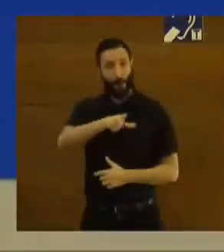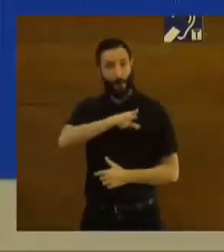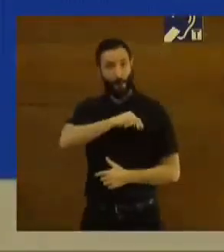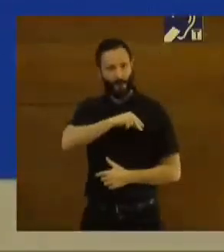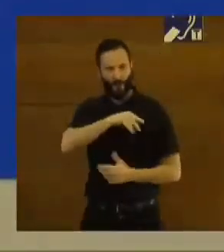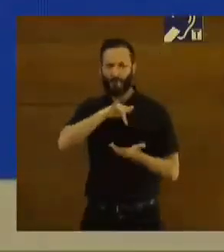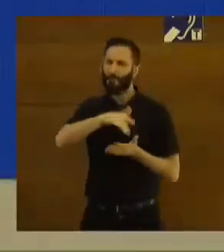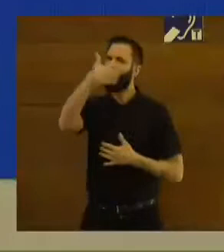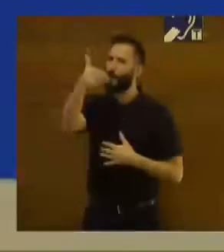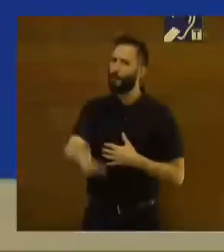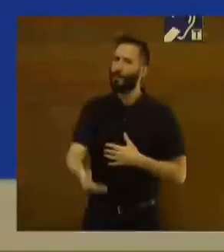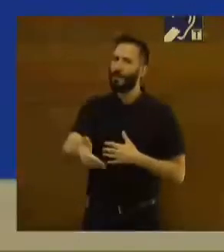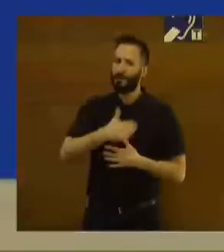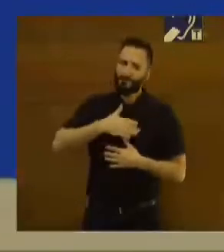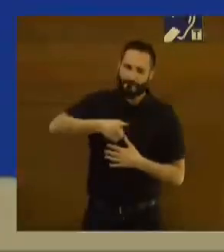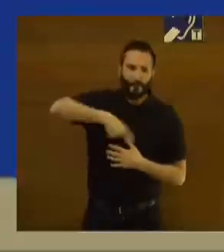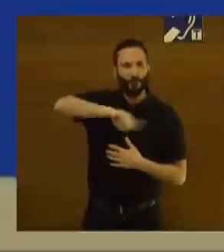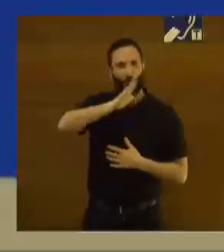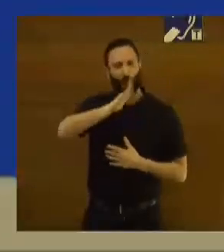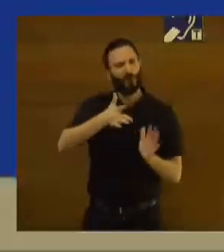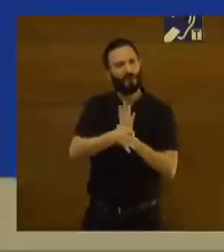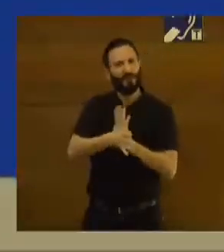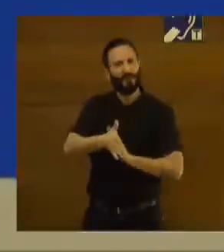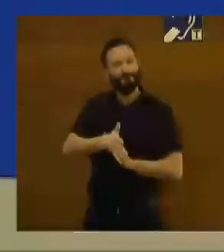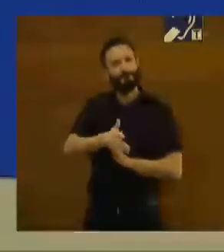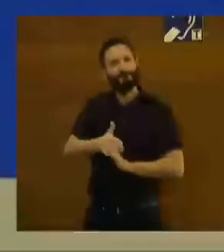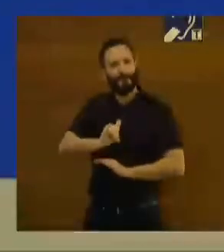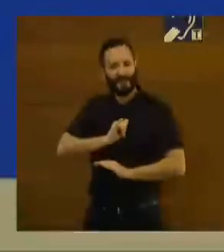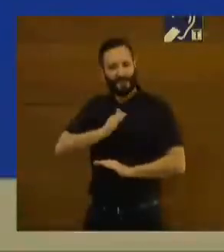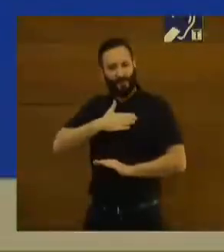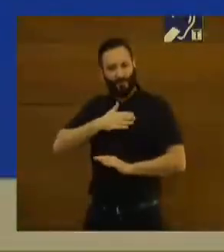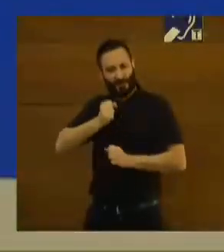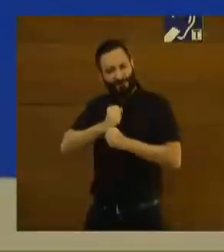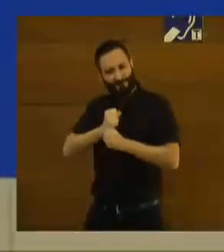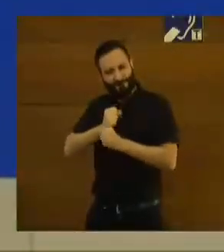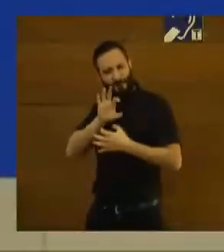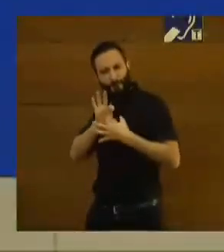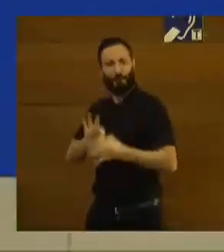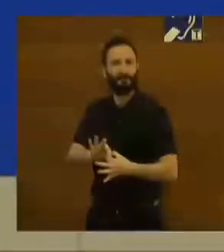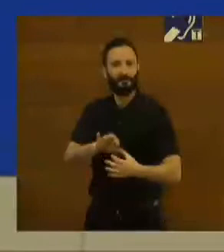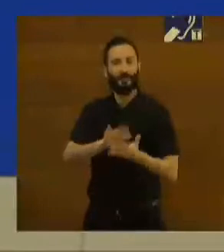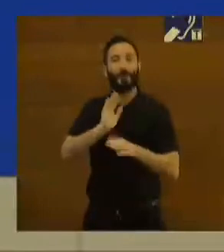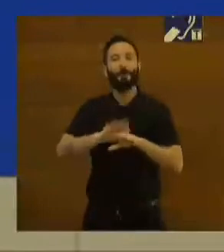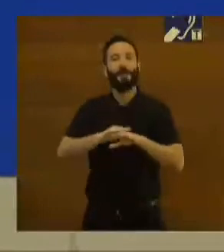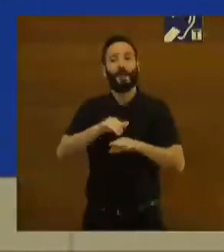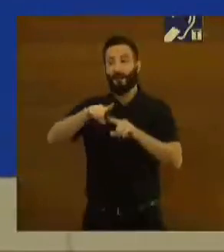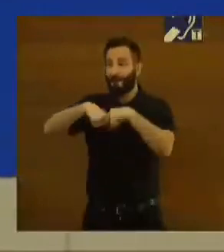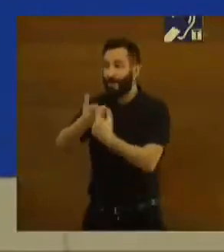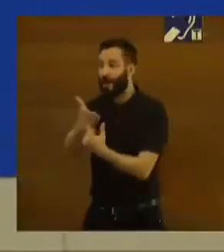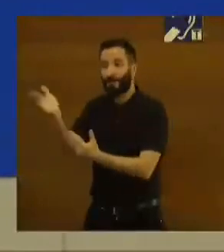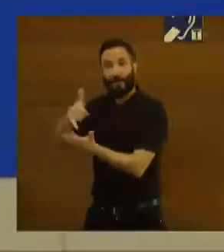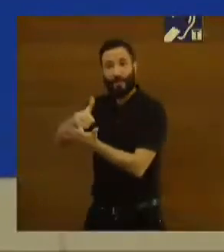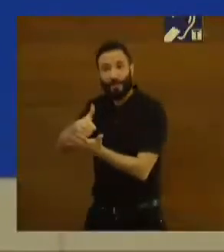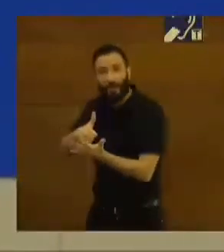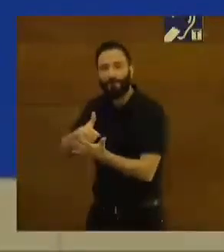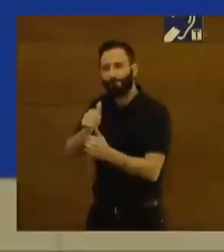muy importante para nosotros porque representa todo por lo que trabajamos. Nos permite conectar con las familias vulnerables,